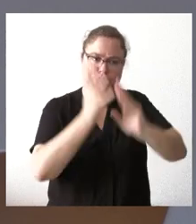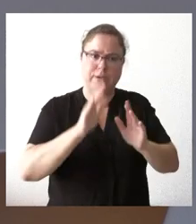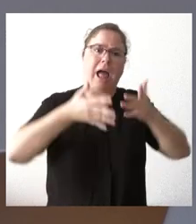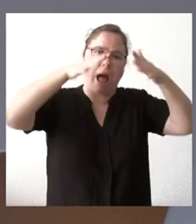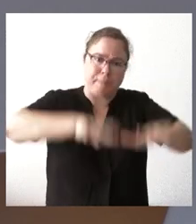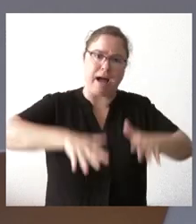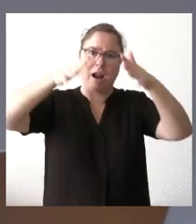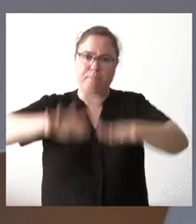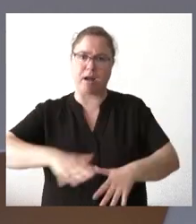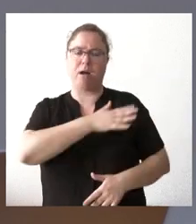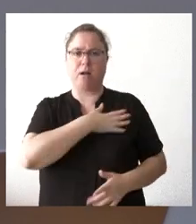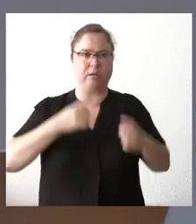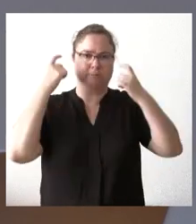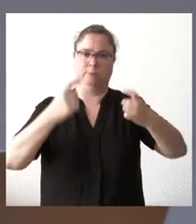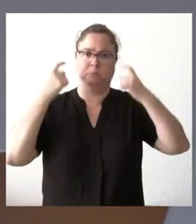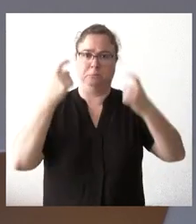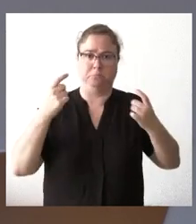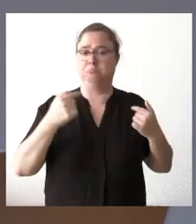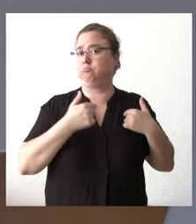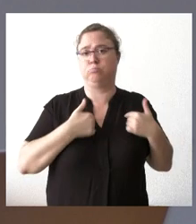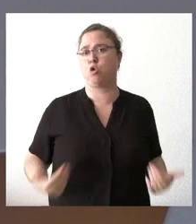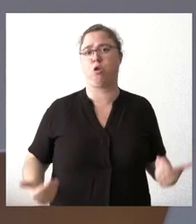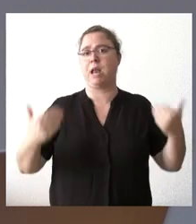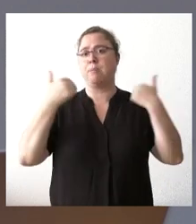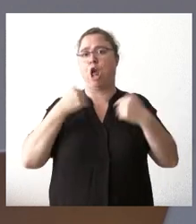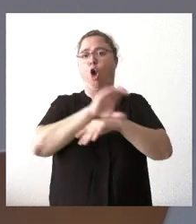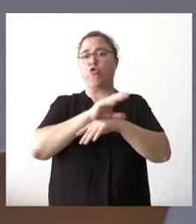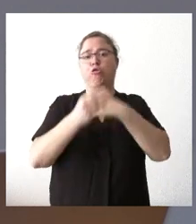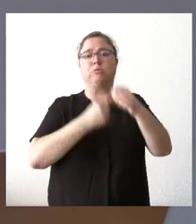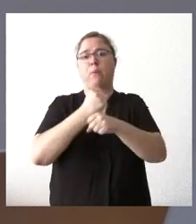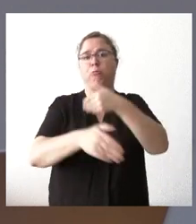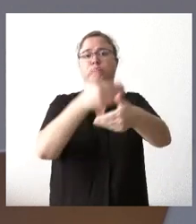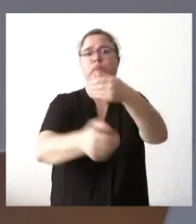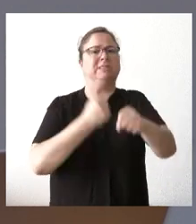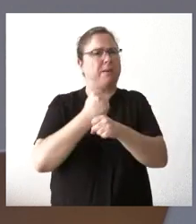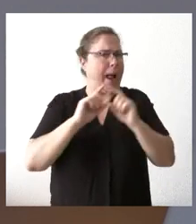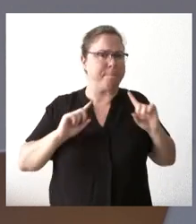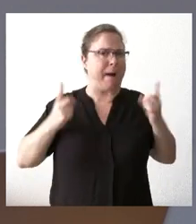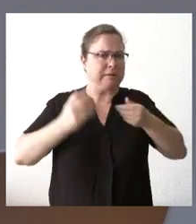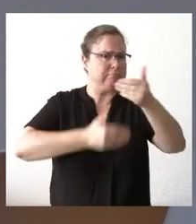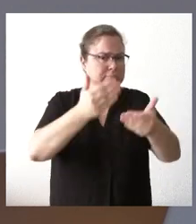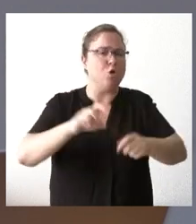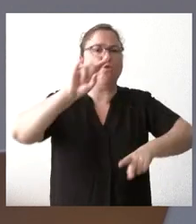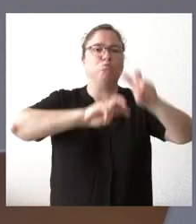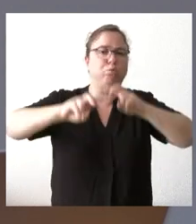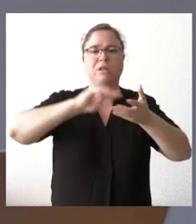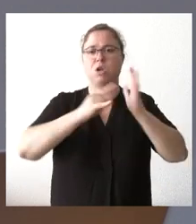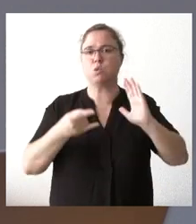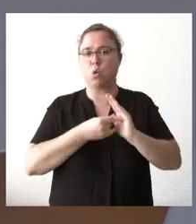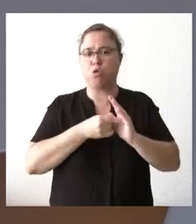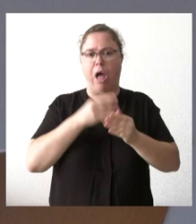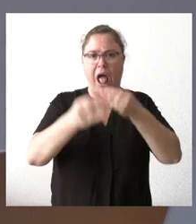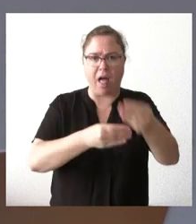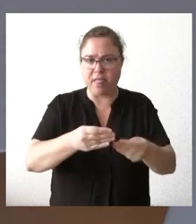apagarlos, que es lo que hacemos y lo que estamos haciendo, lo que le corresponde al consejero es hacer lo que está haciendo, que es trabajar más que nunca y buscar soluciones y ejecutar.